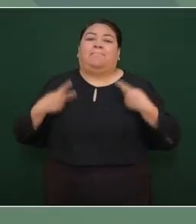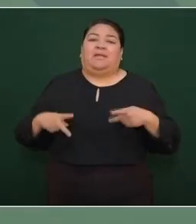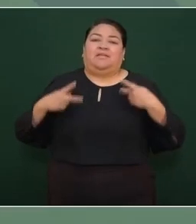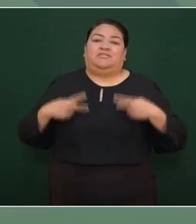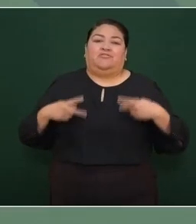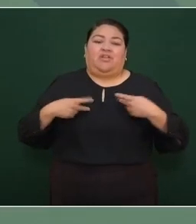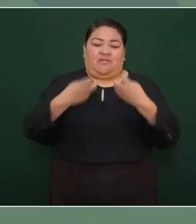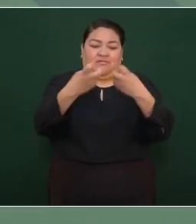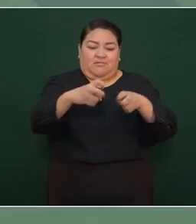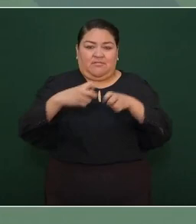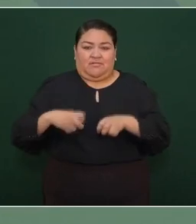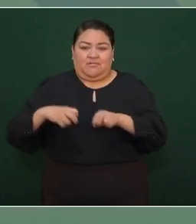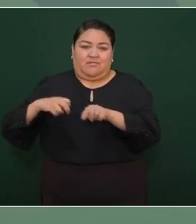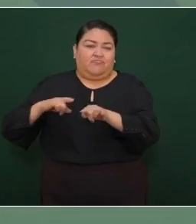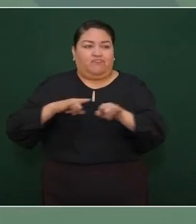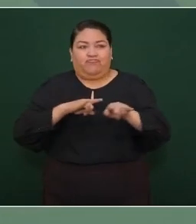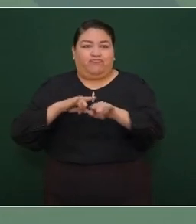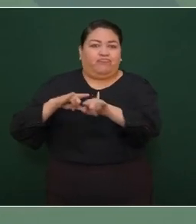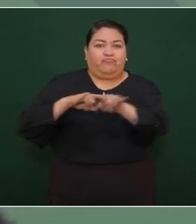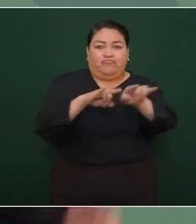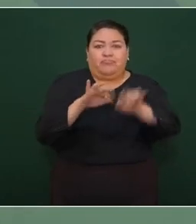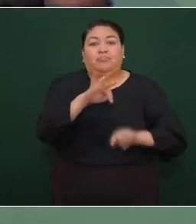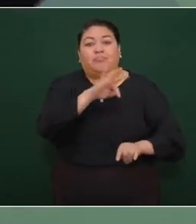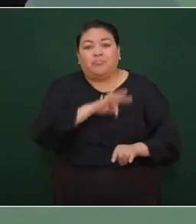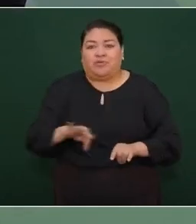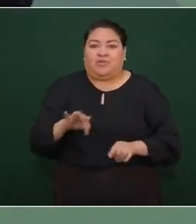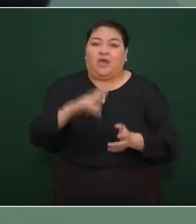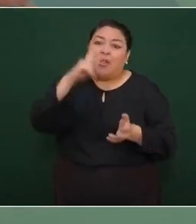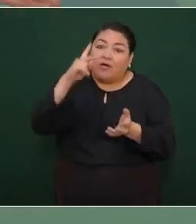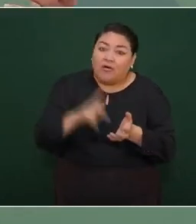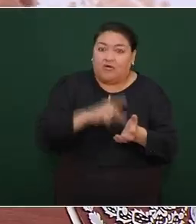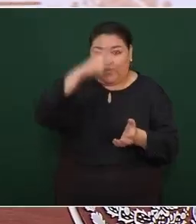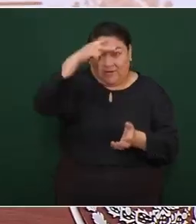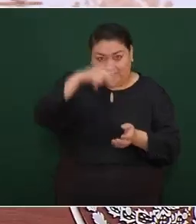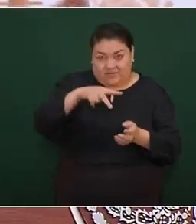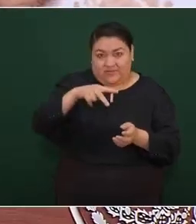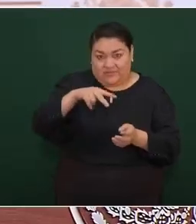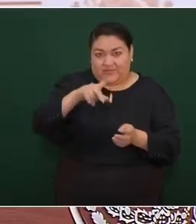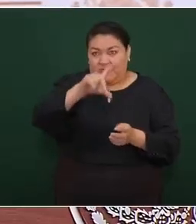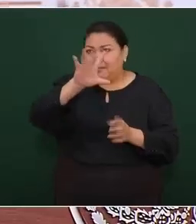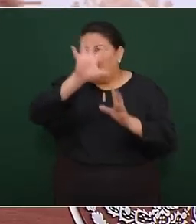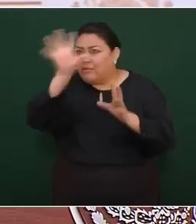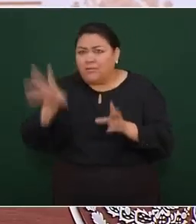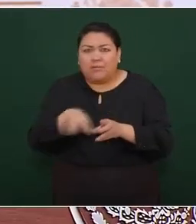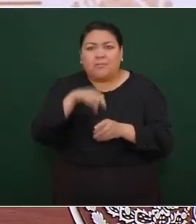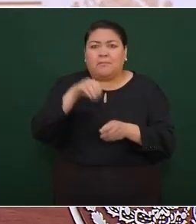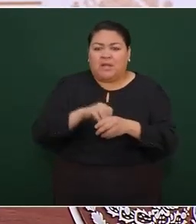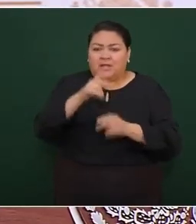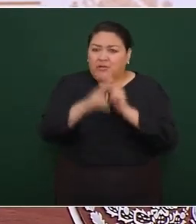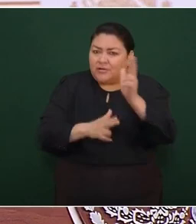y podamos recuperar todo lo que